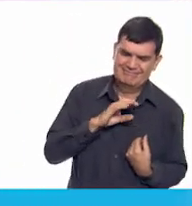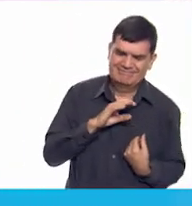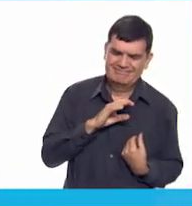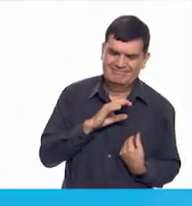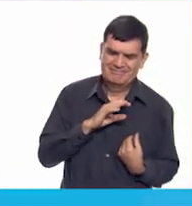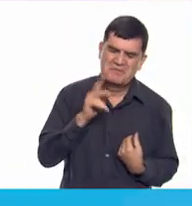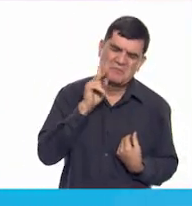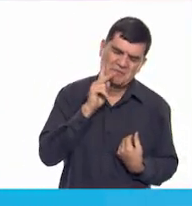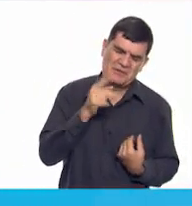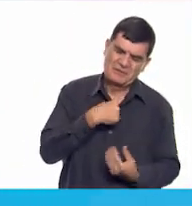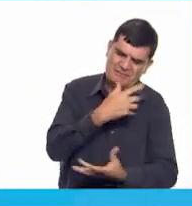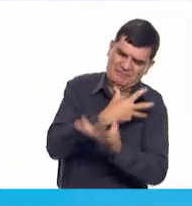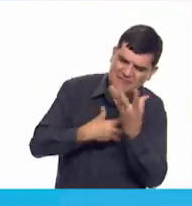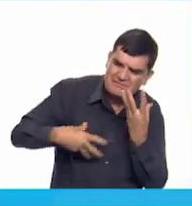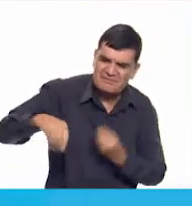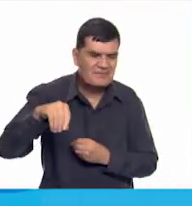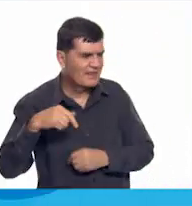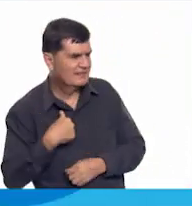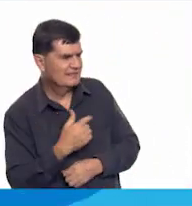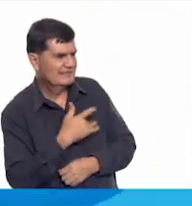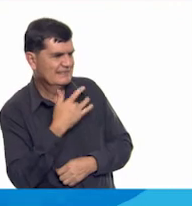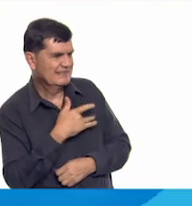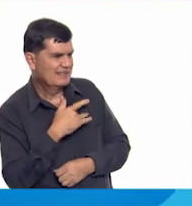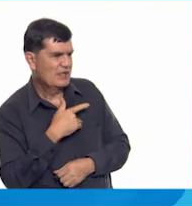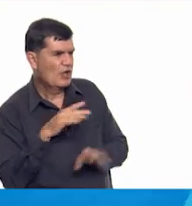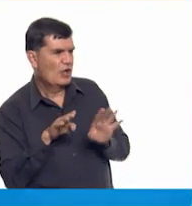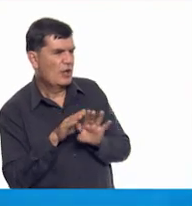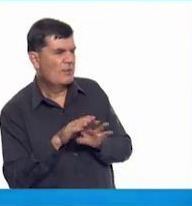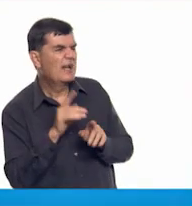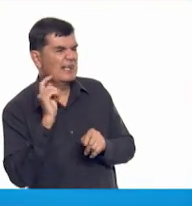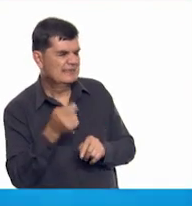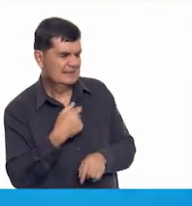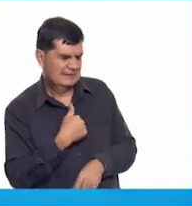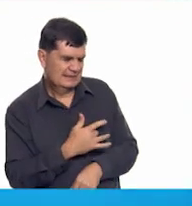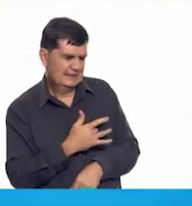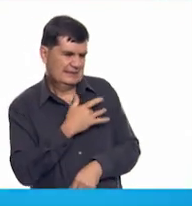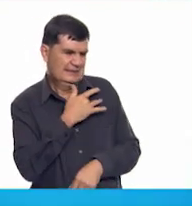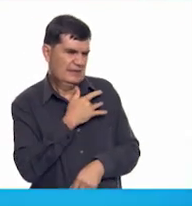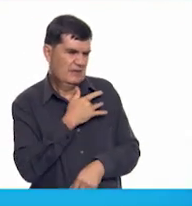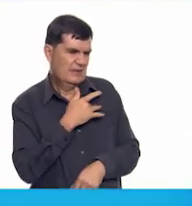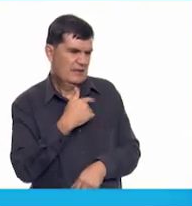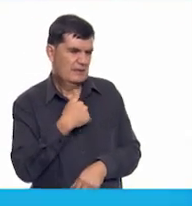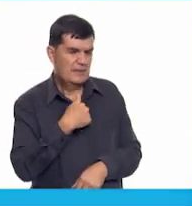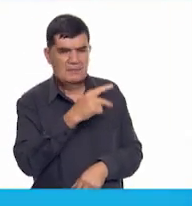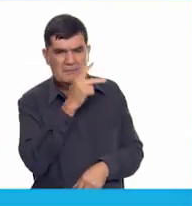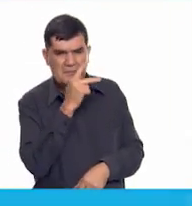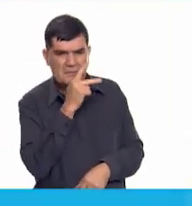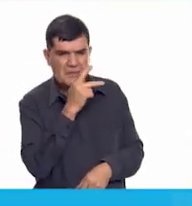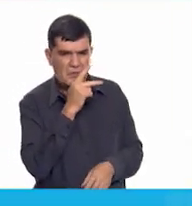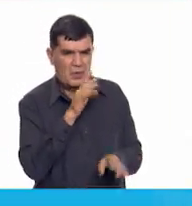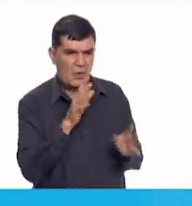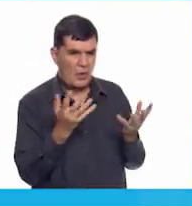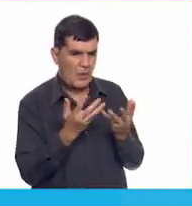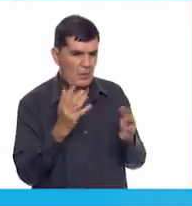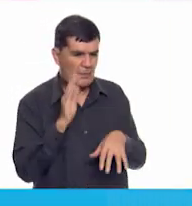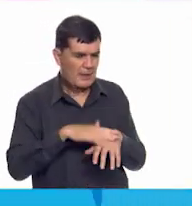en su lugar de ellos y me imagino cómo serían mis sentimientos si mi papá pasara más tiempo